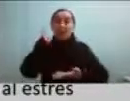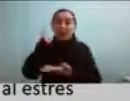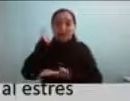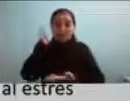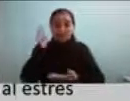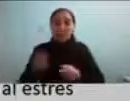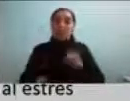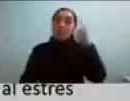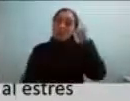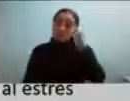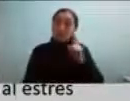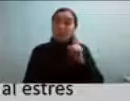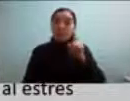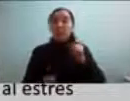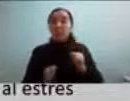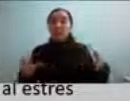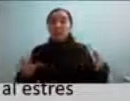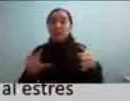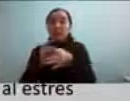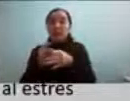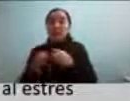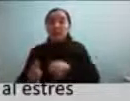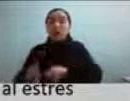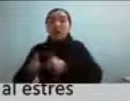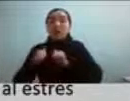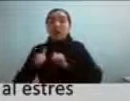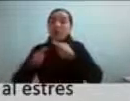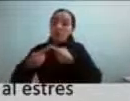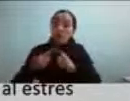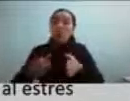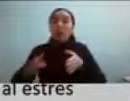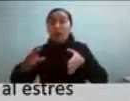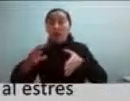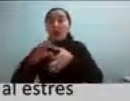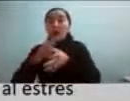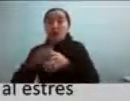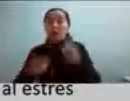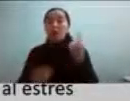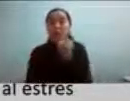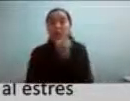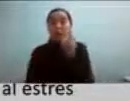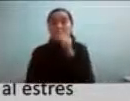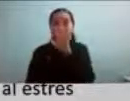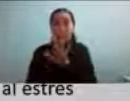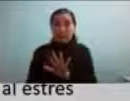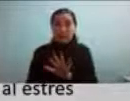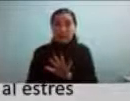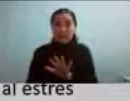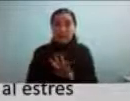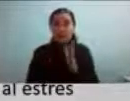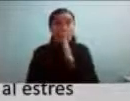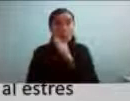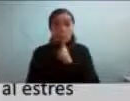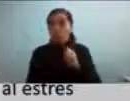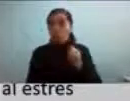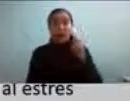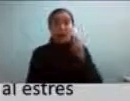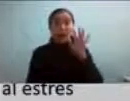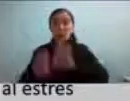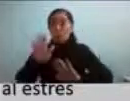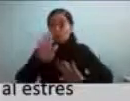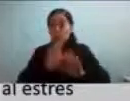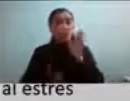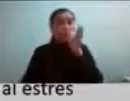otros desafíos o con otras singularidades y además cuando no nos cuidamos y cuando no tenemos apoyo